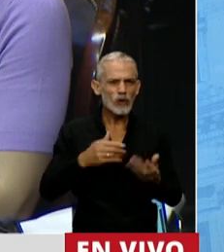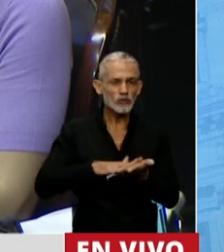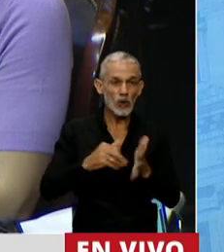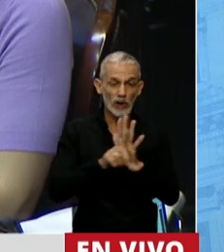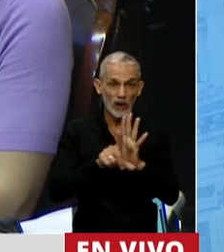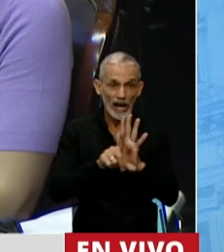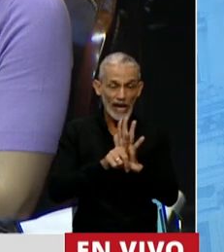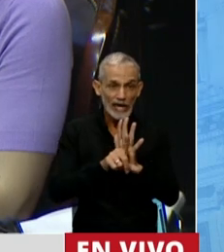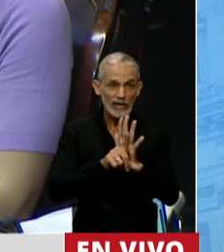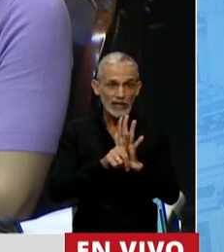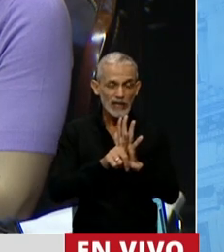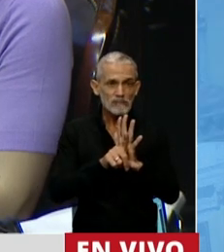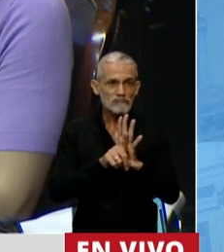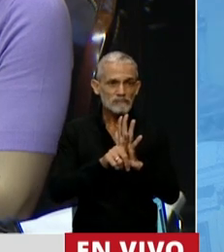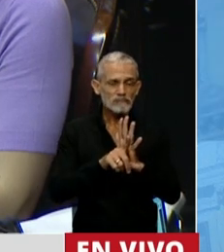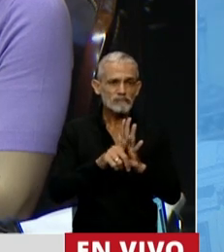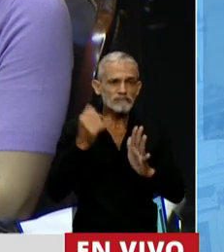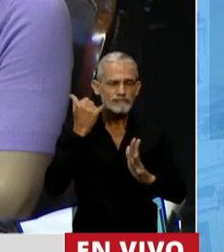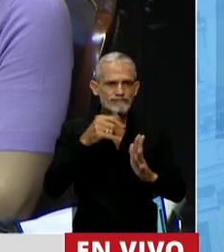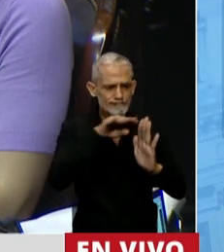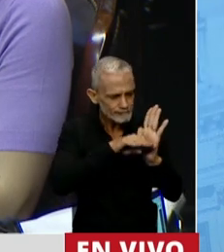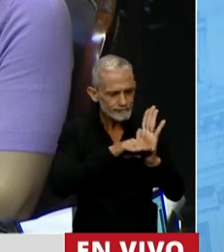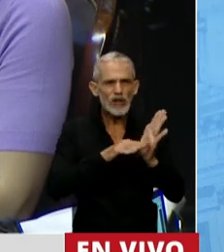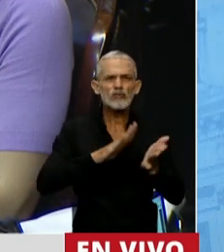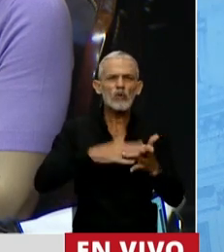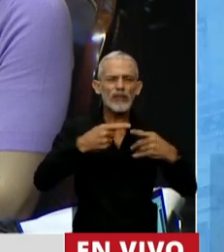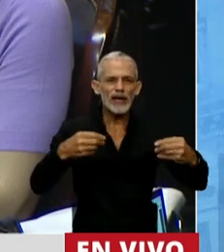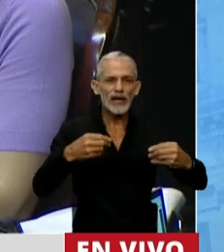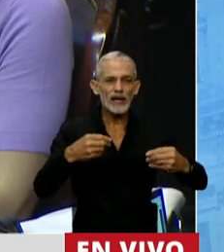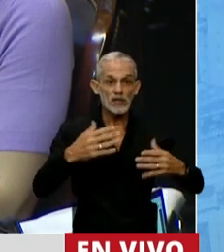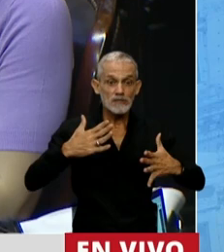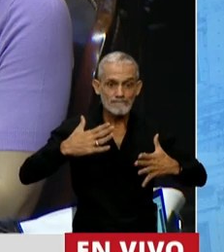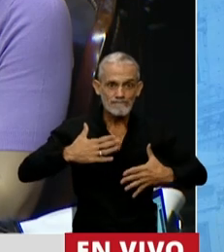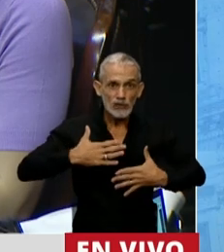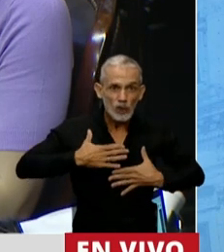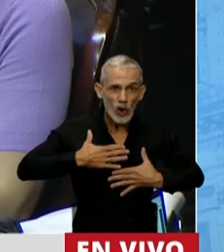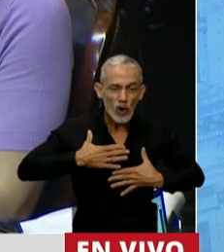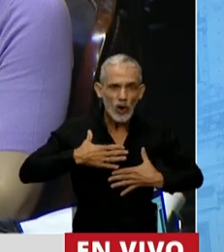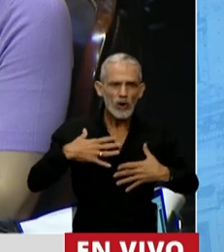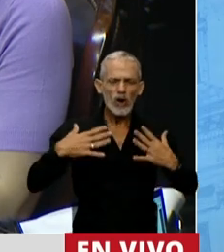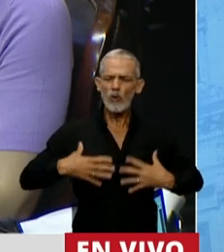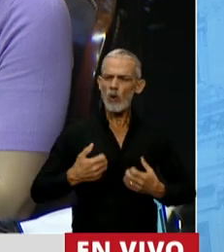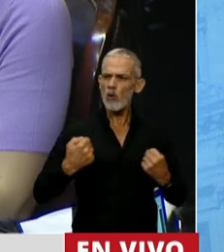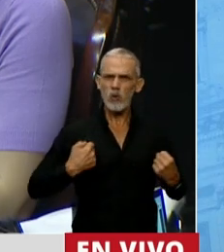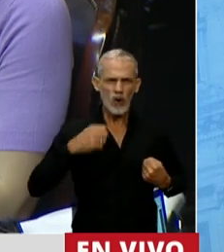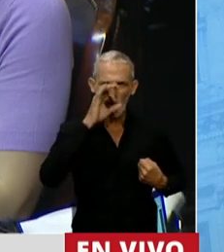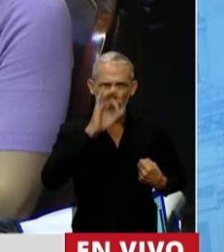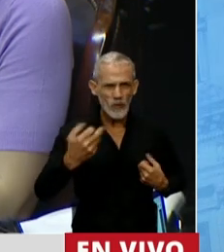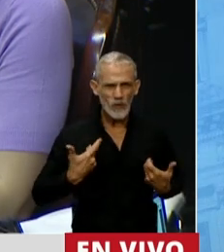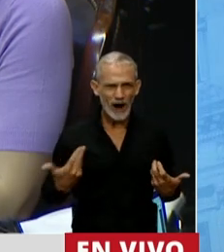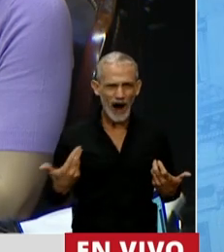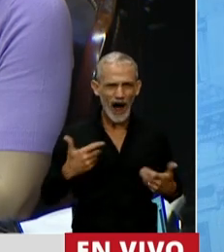una ley que está legislando, sobre una cuestión a la que yo no le voy a poner el cuerpo. Jamás,